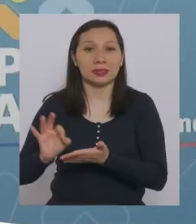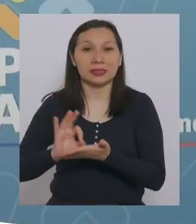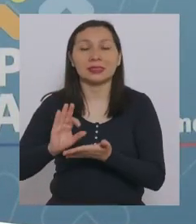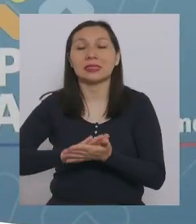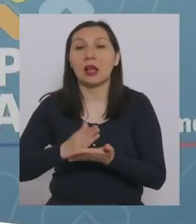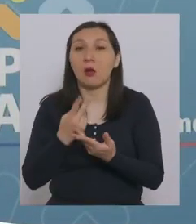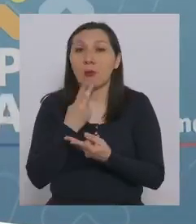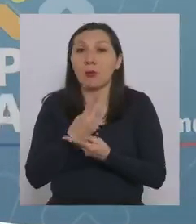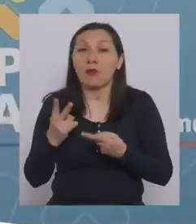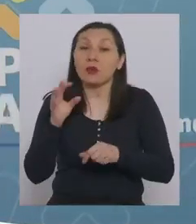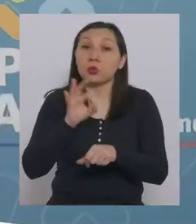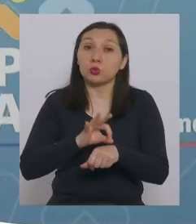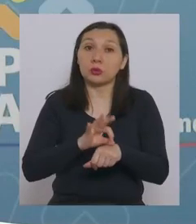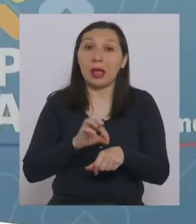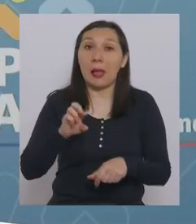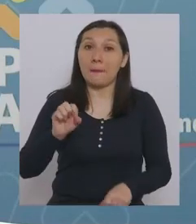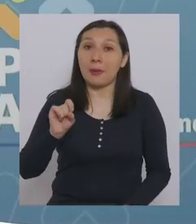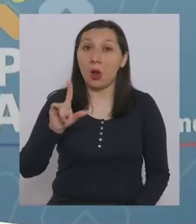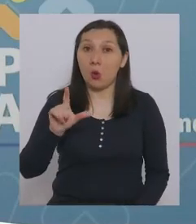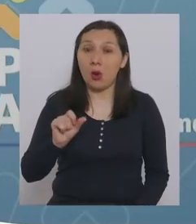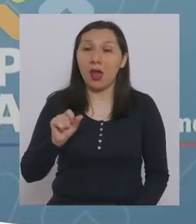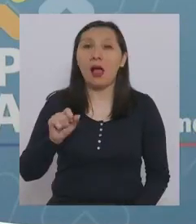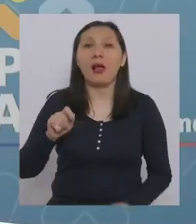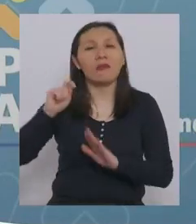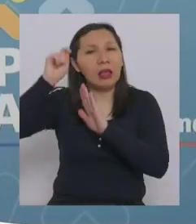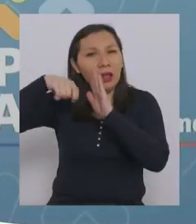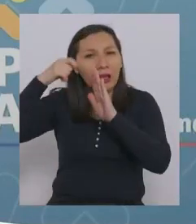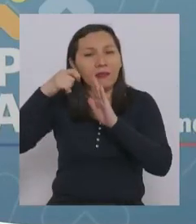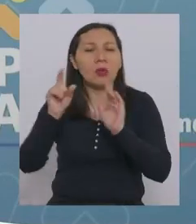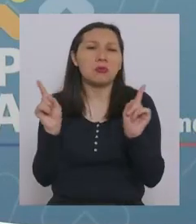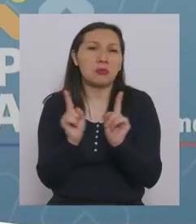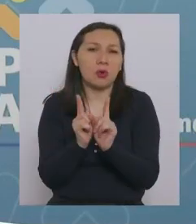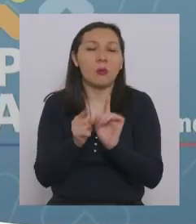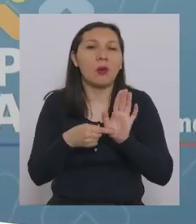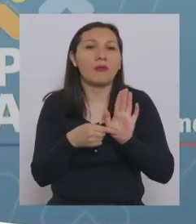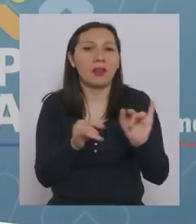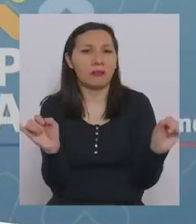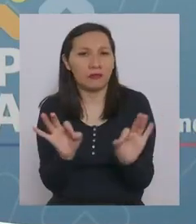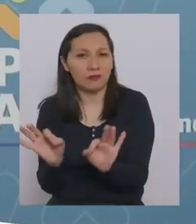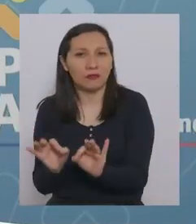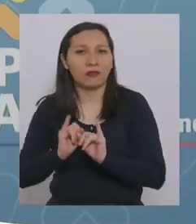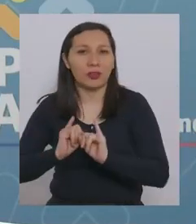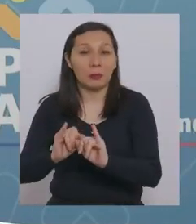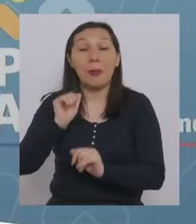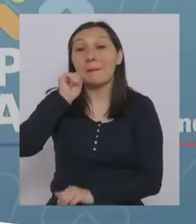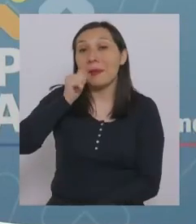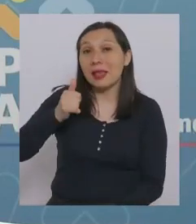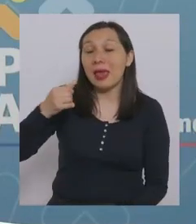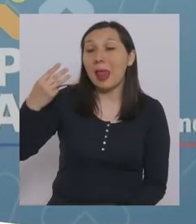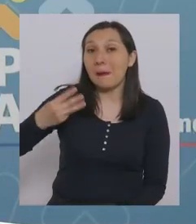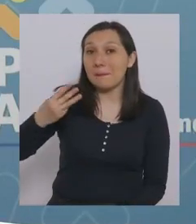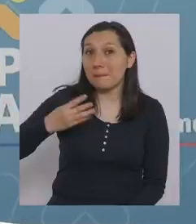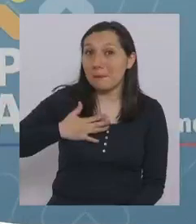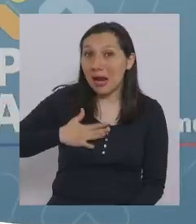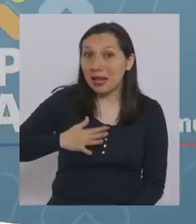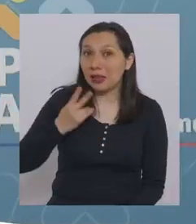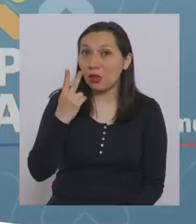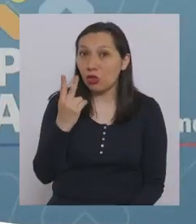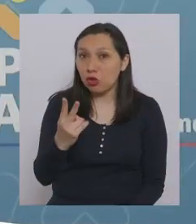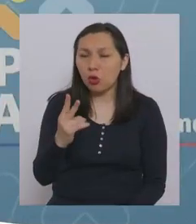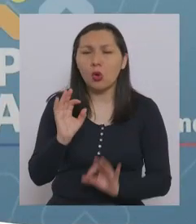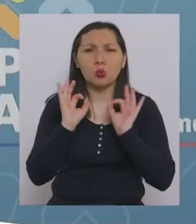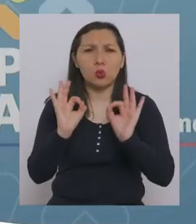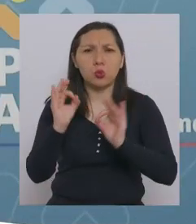salud pública, la doctora Paula Daza, va a grabar un pequeño video también para reforzar esto, pero les repito, mañana martes dos, jornada